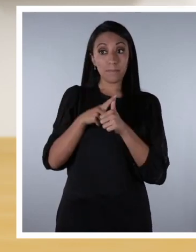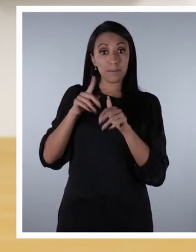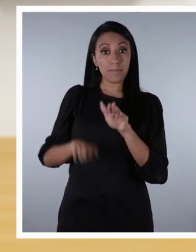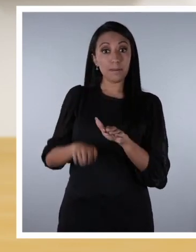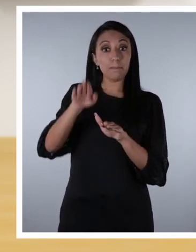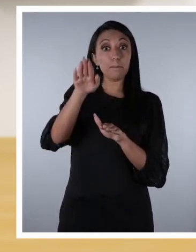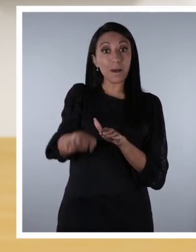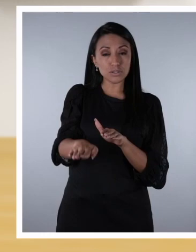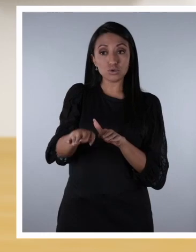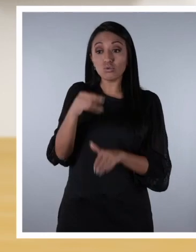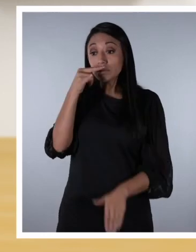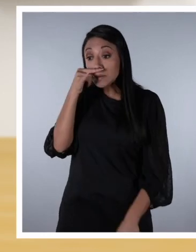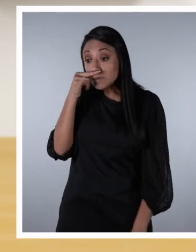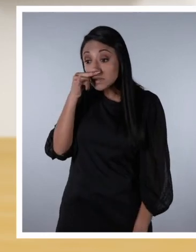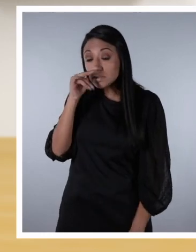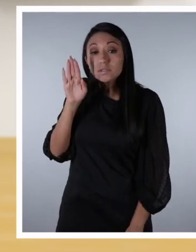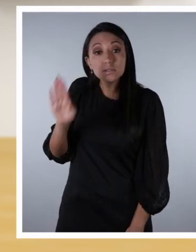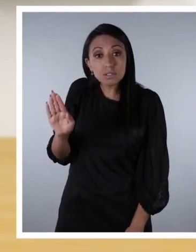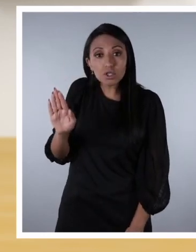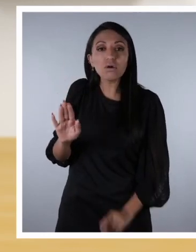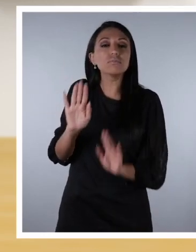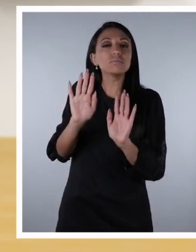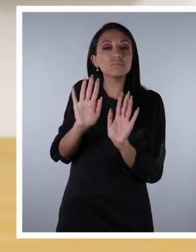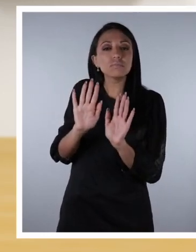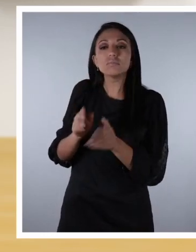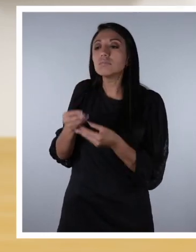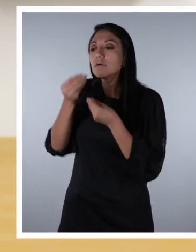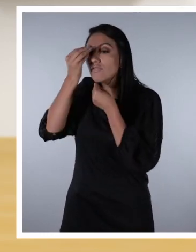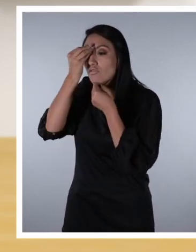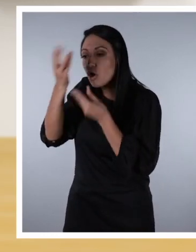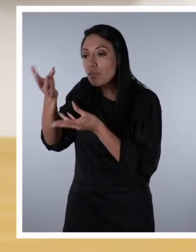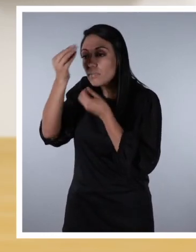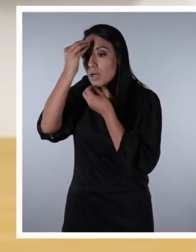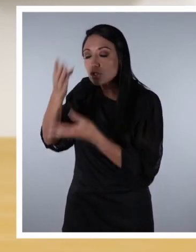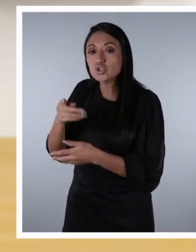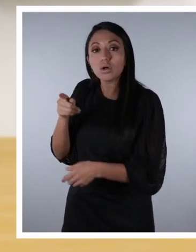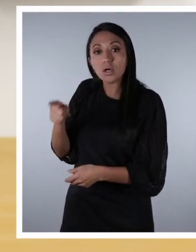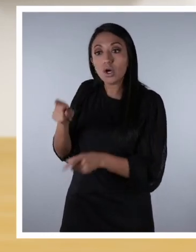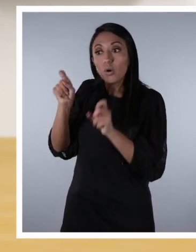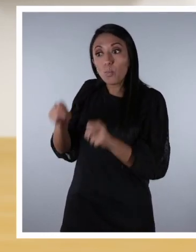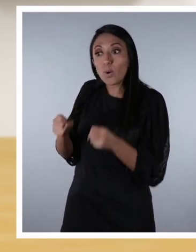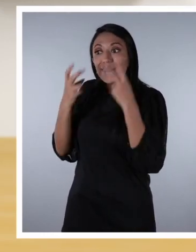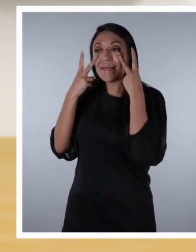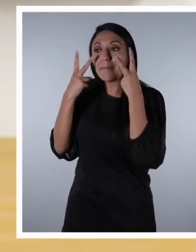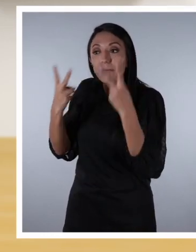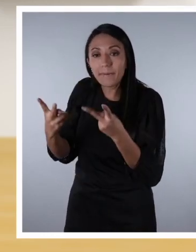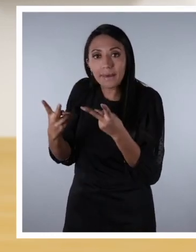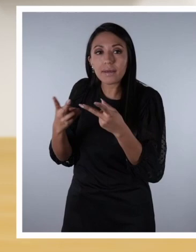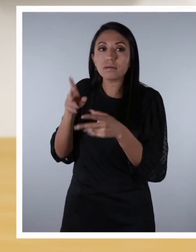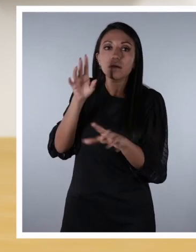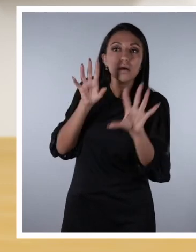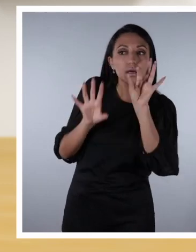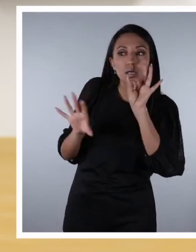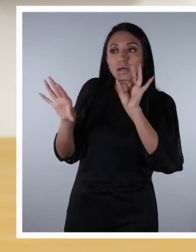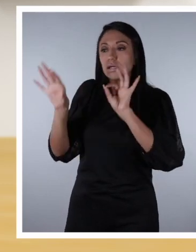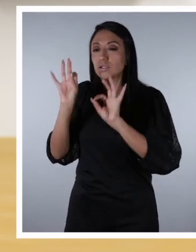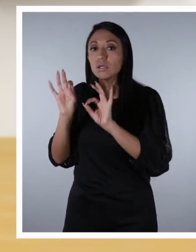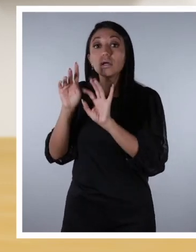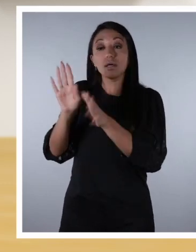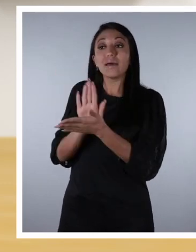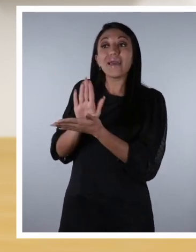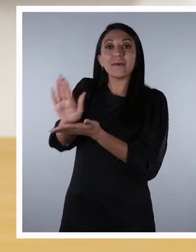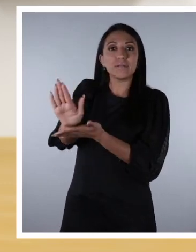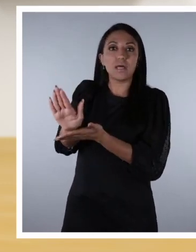para prevenir en etapas tempranas es brindarles las herramientas para que puedan reconocer, distinguir y